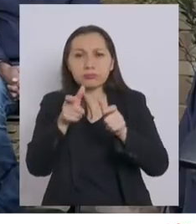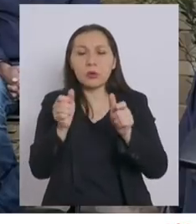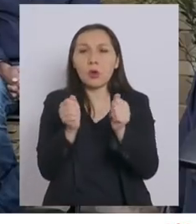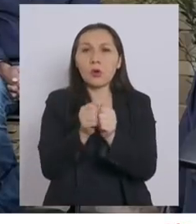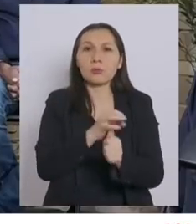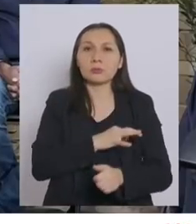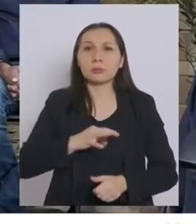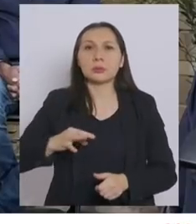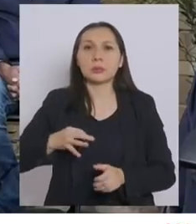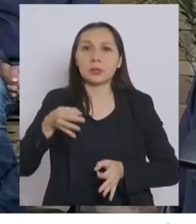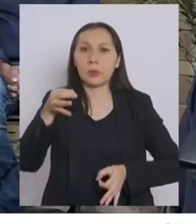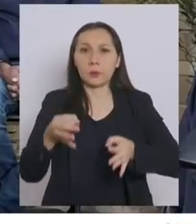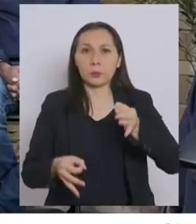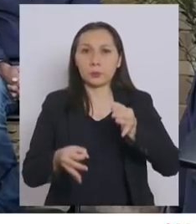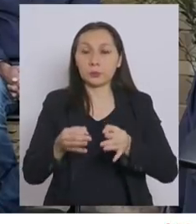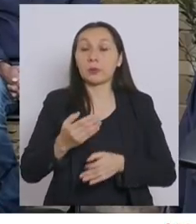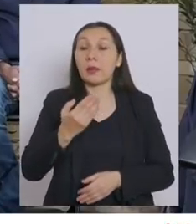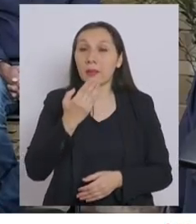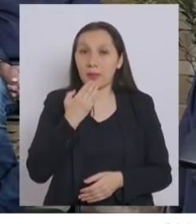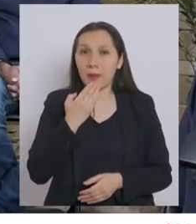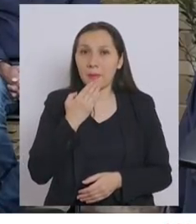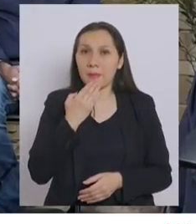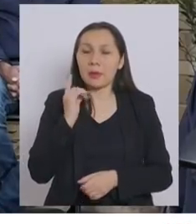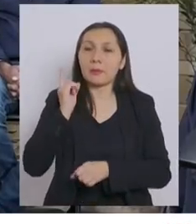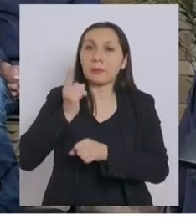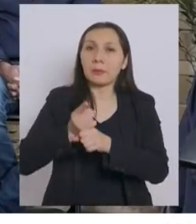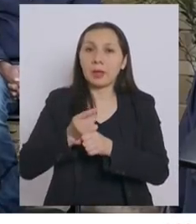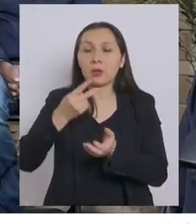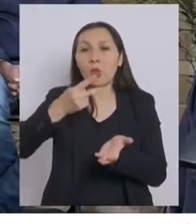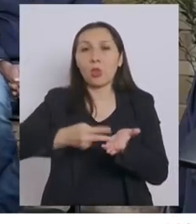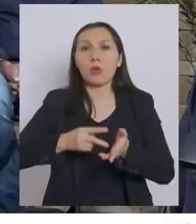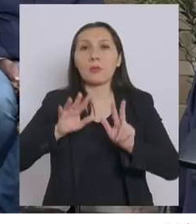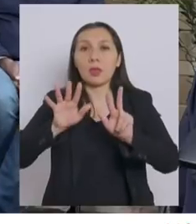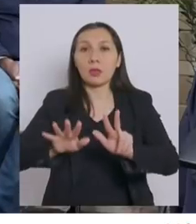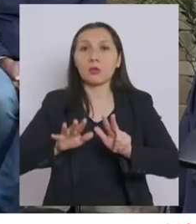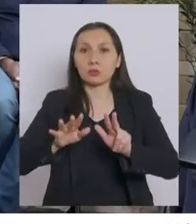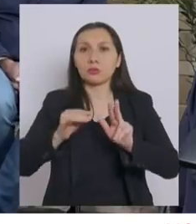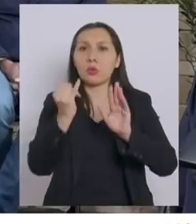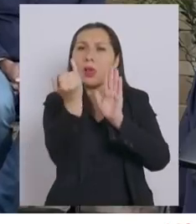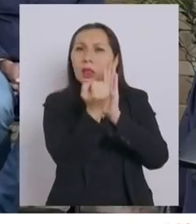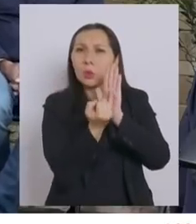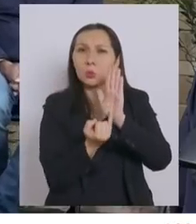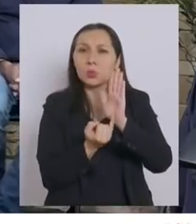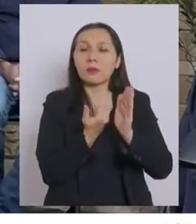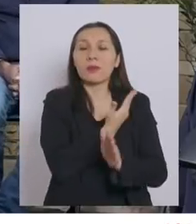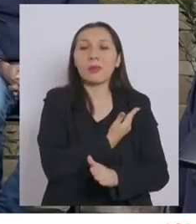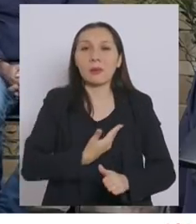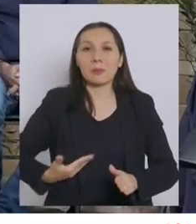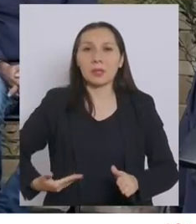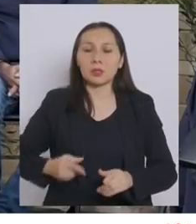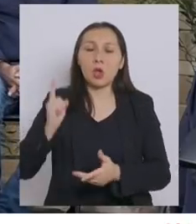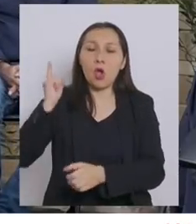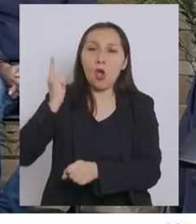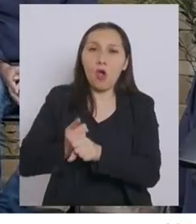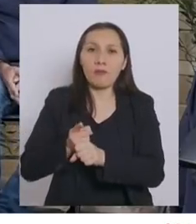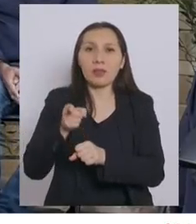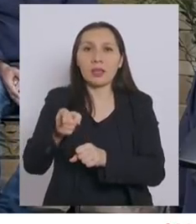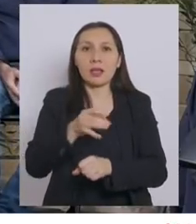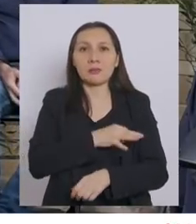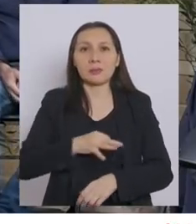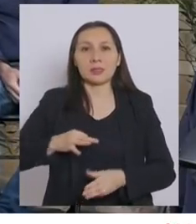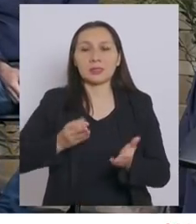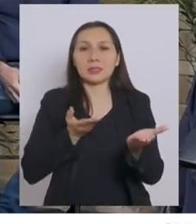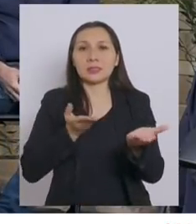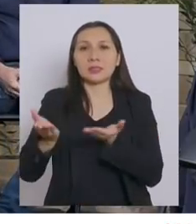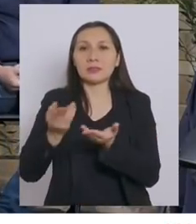Ministerio de Justicia. También dictamos el 2018 un instructivo presidencial obligando a los ministerios y